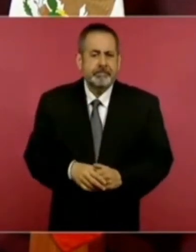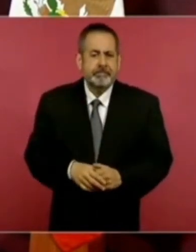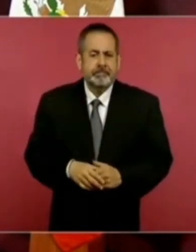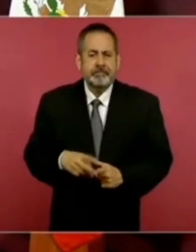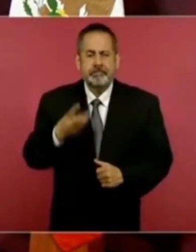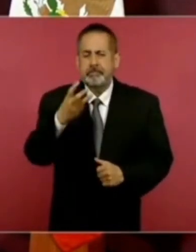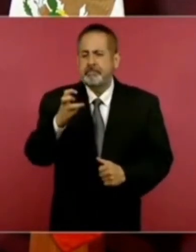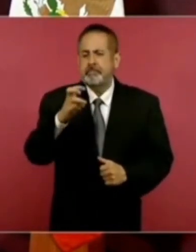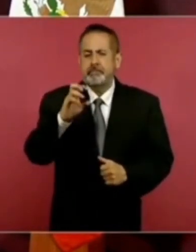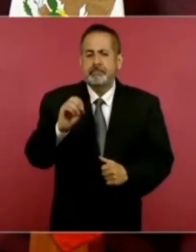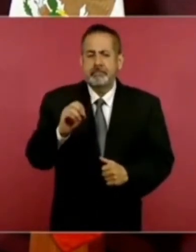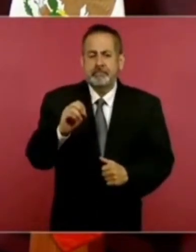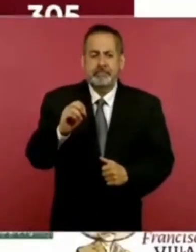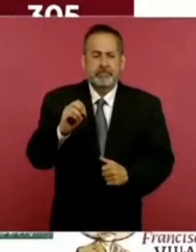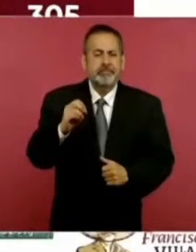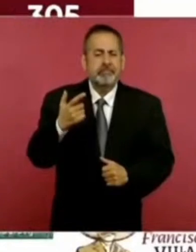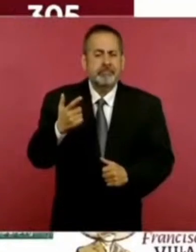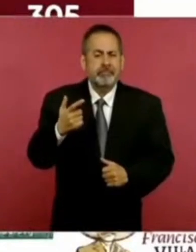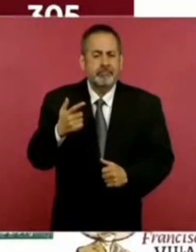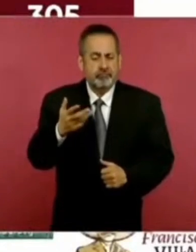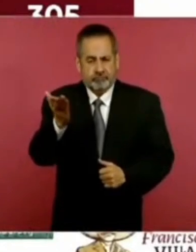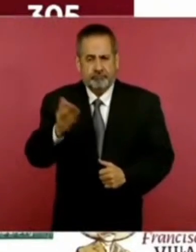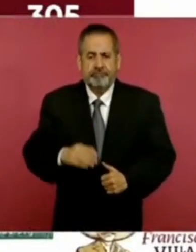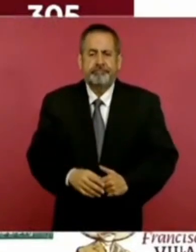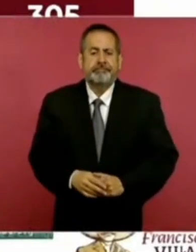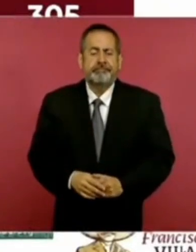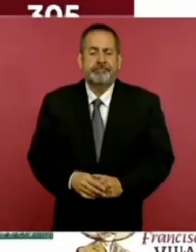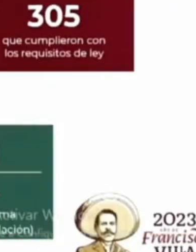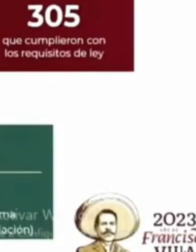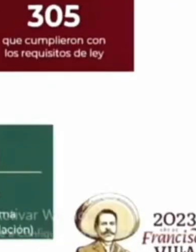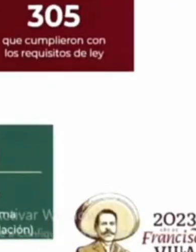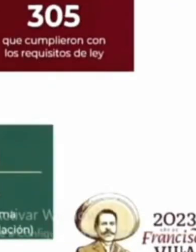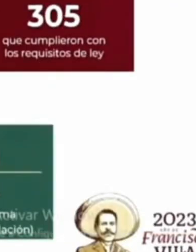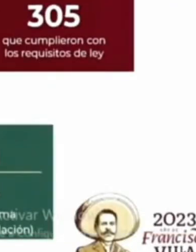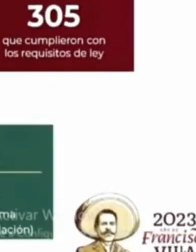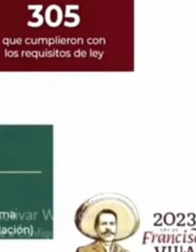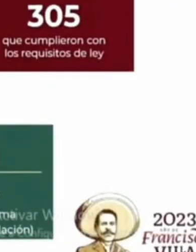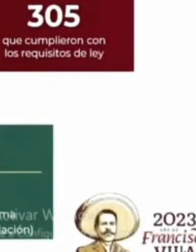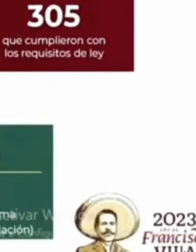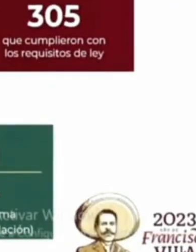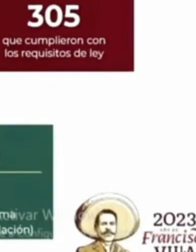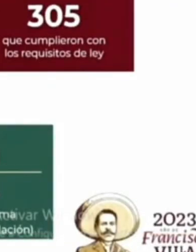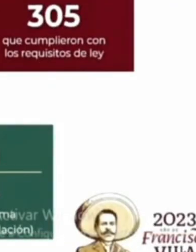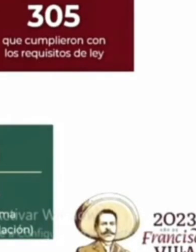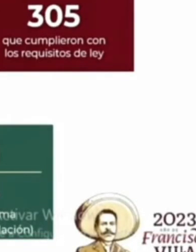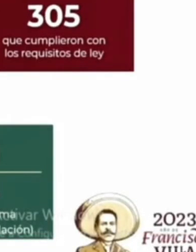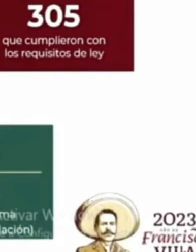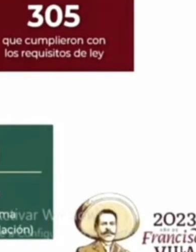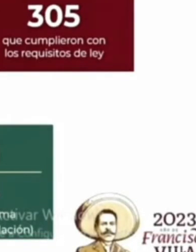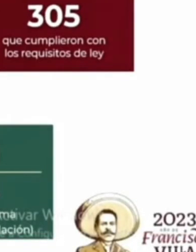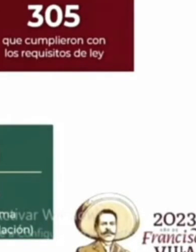300 cientes que habían cumplido sus requisitos de ley,